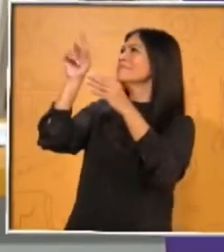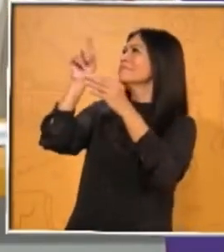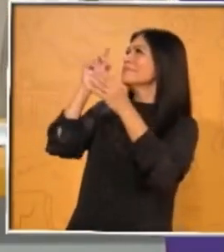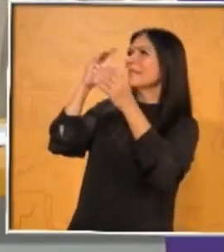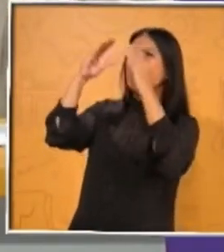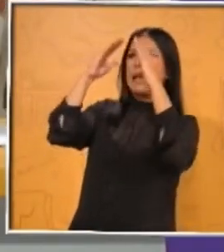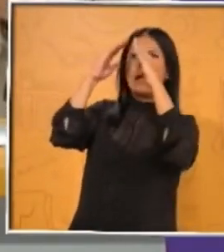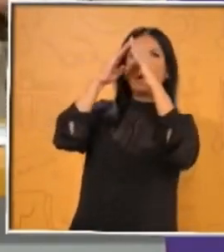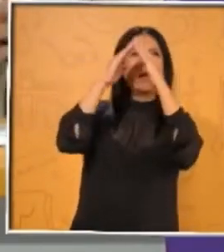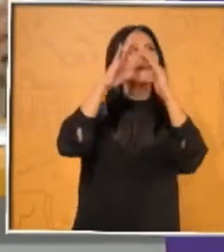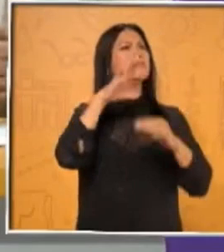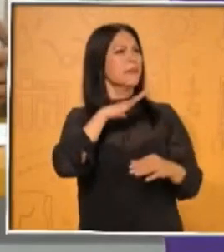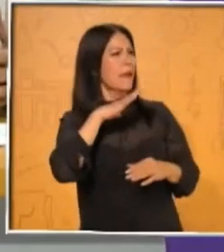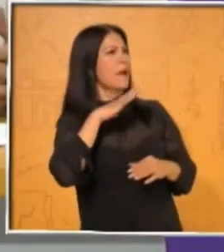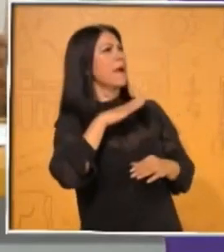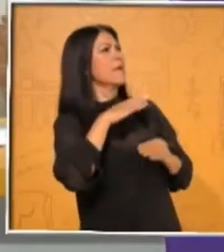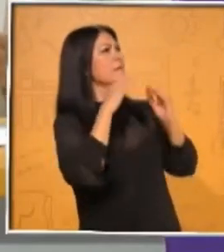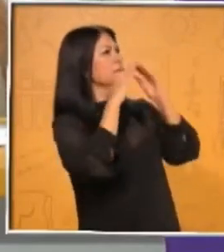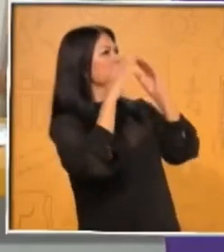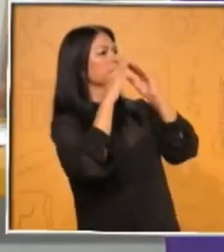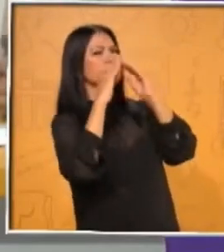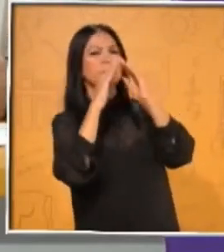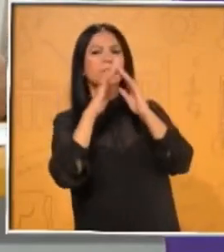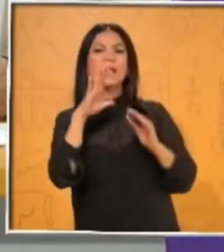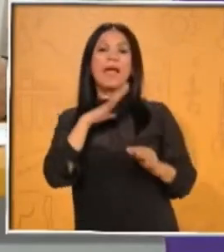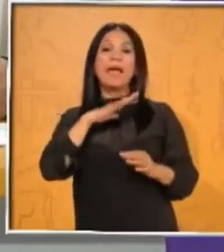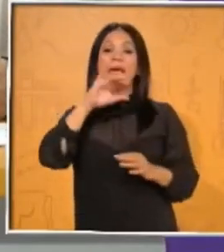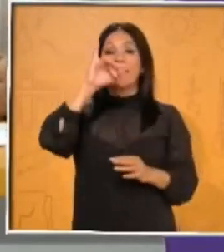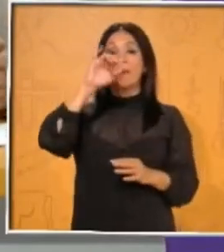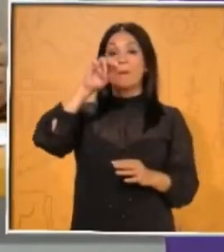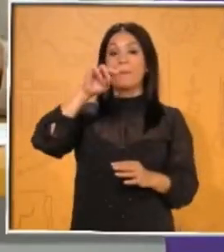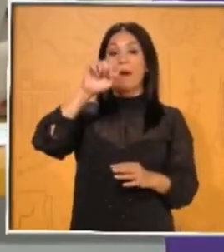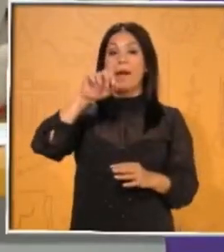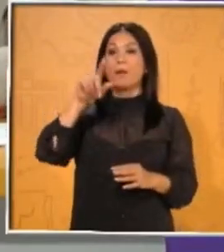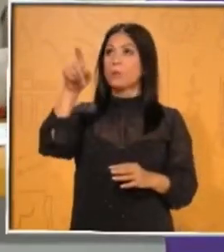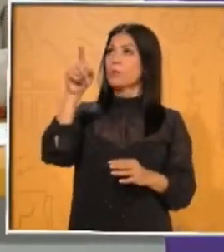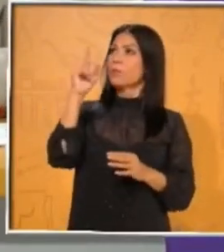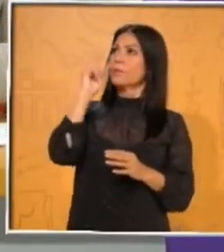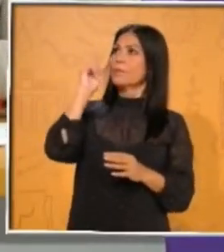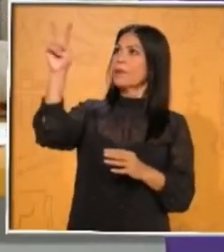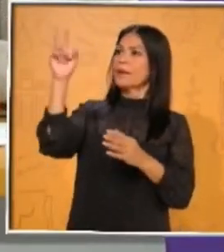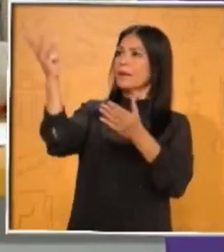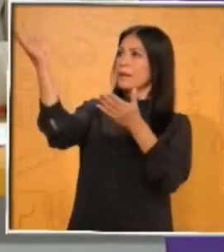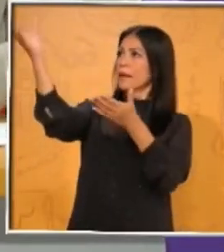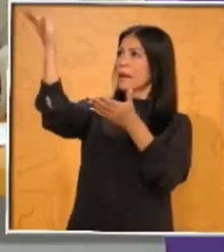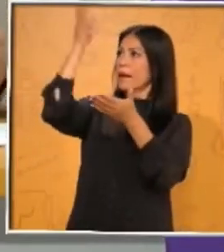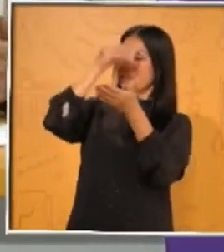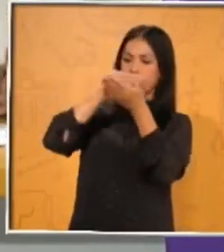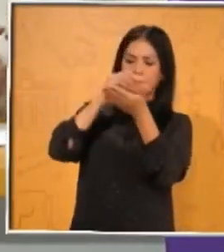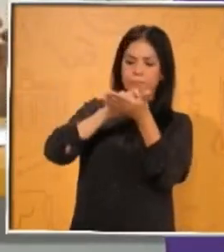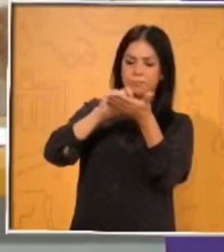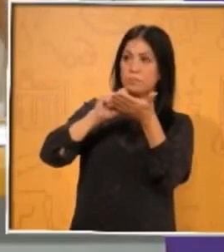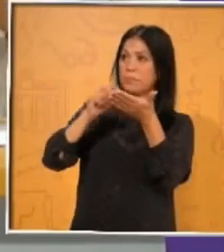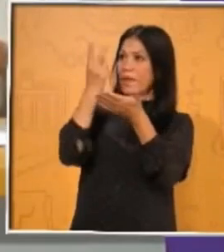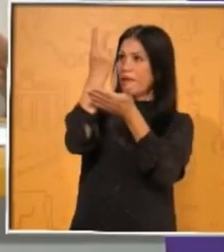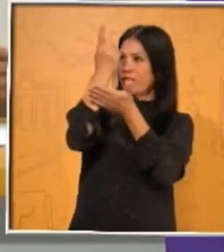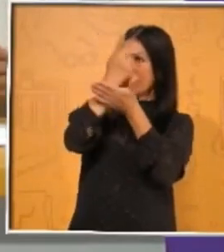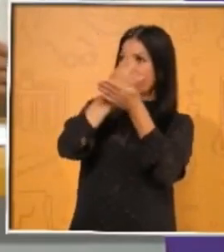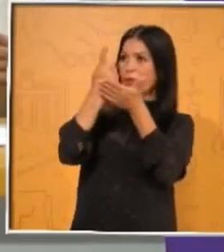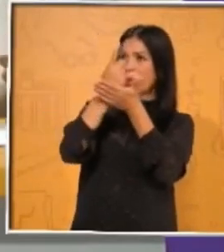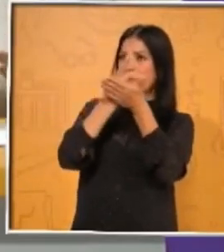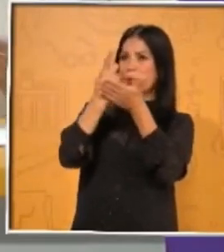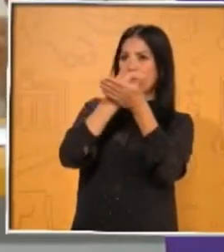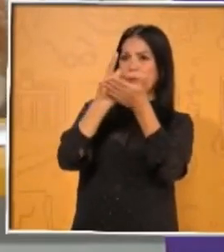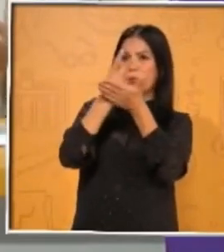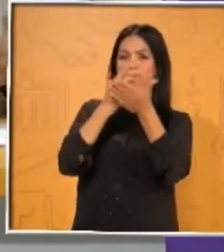que están pegados en los objetos en el refrigerador, que también tienen esa característica de tener una parte de magnetismo y que permite